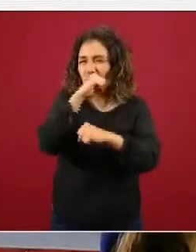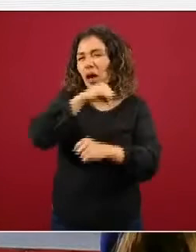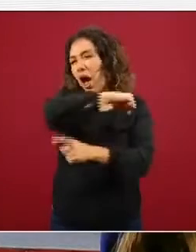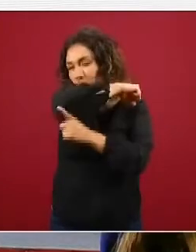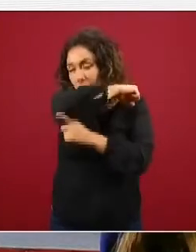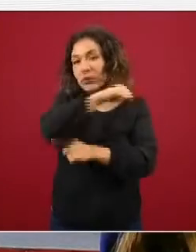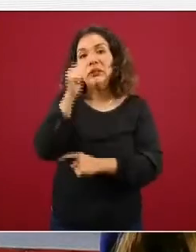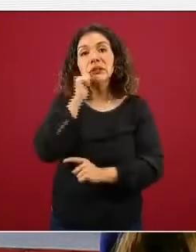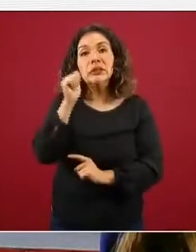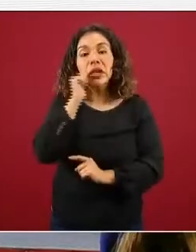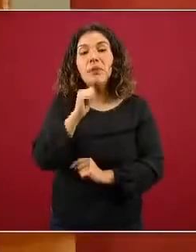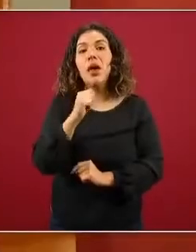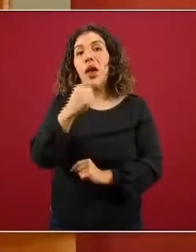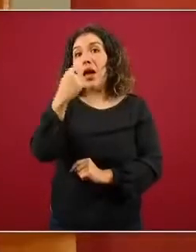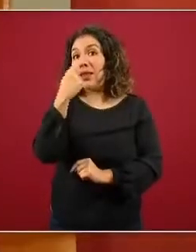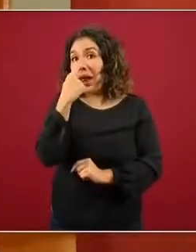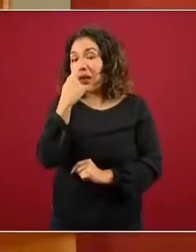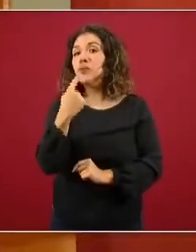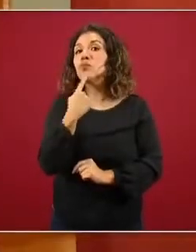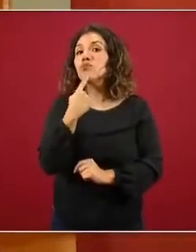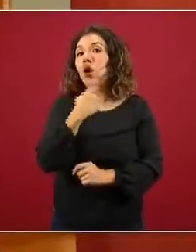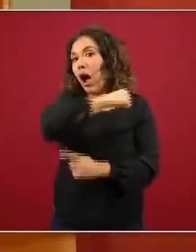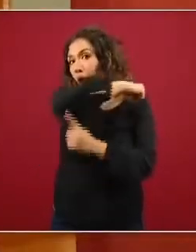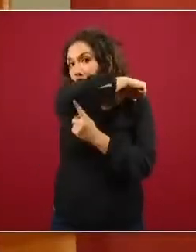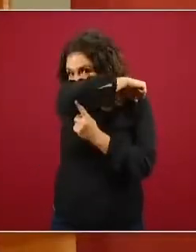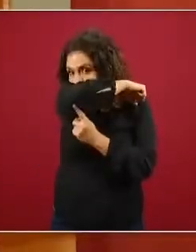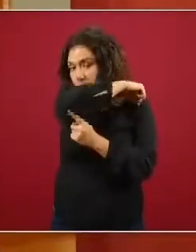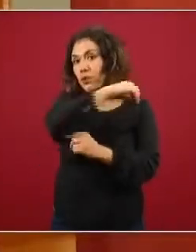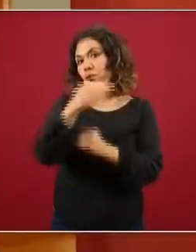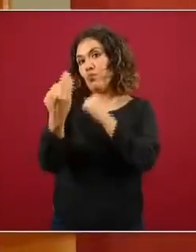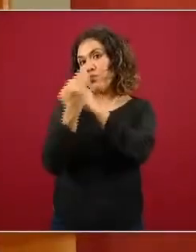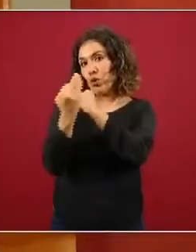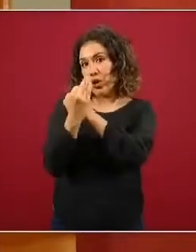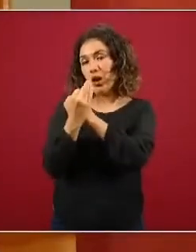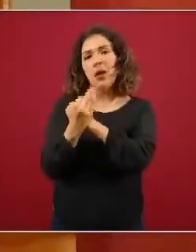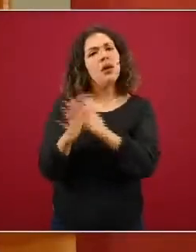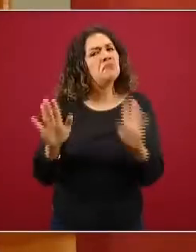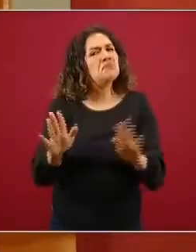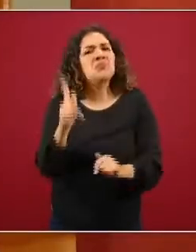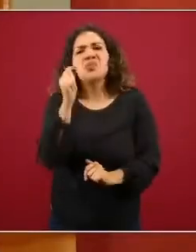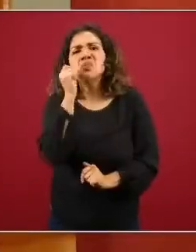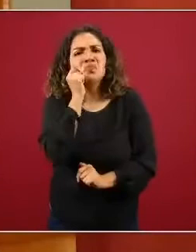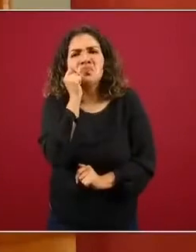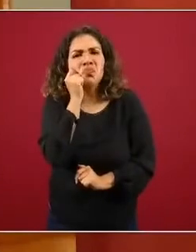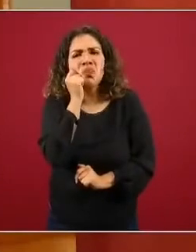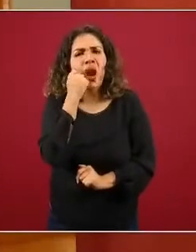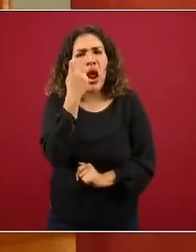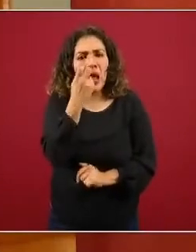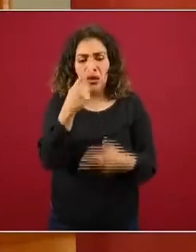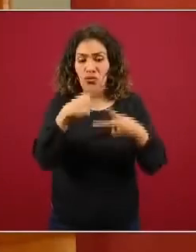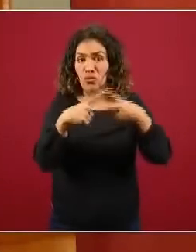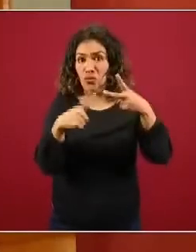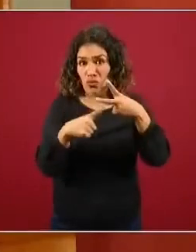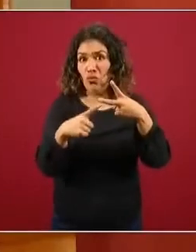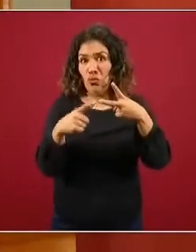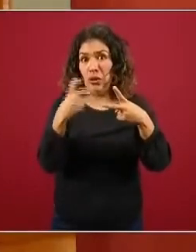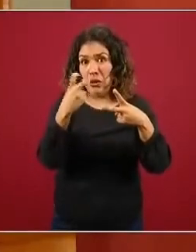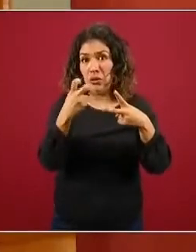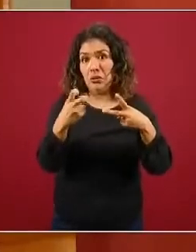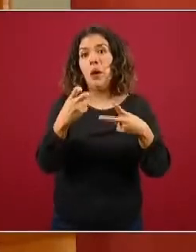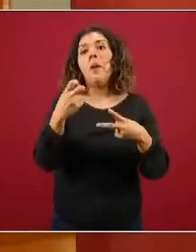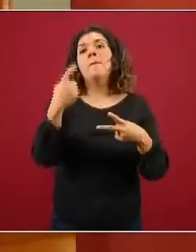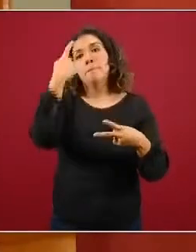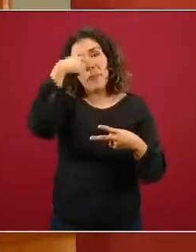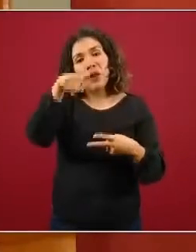nariz y boca con el ángulo interno del codo, independientemente de estas dos actividades de